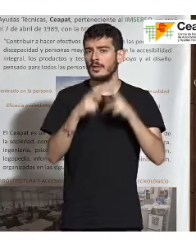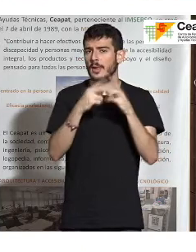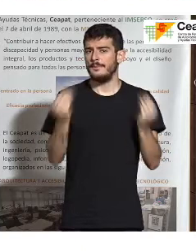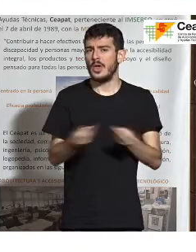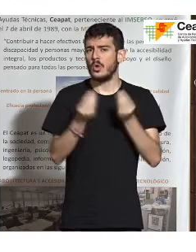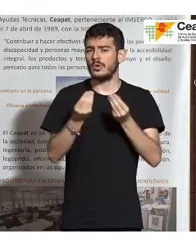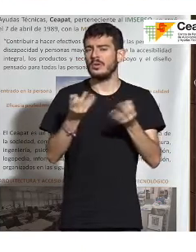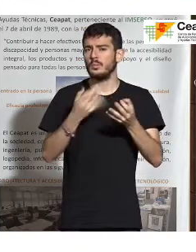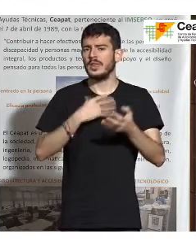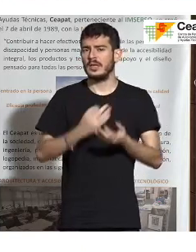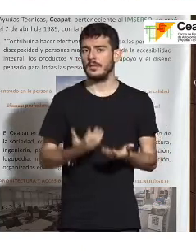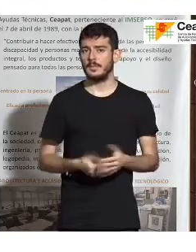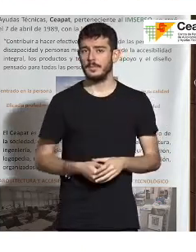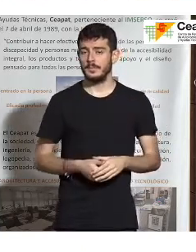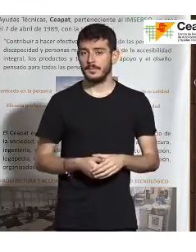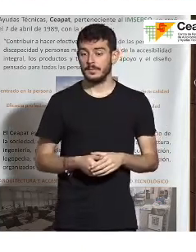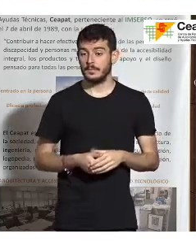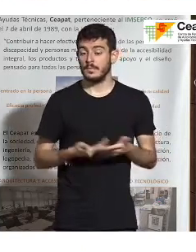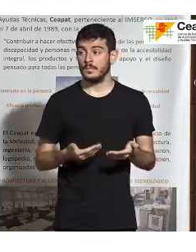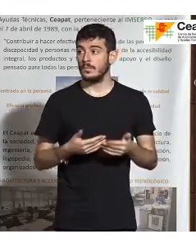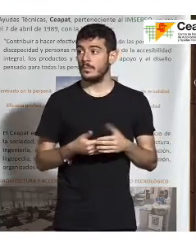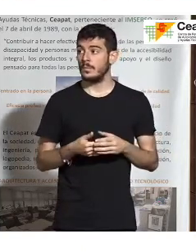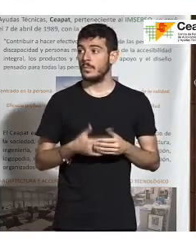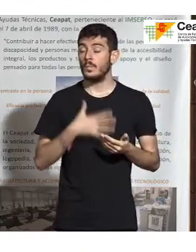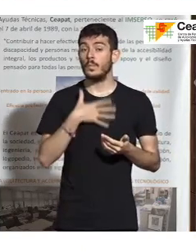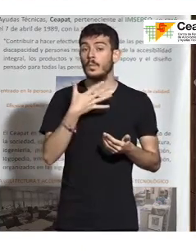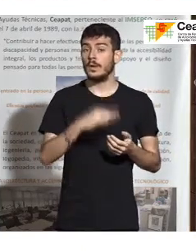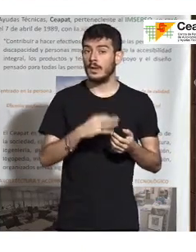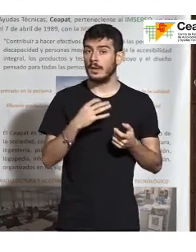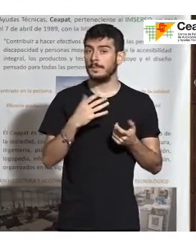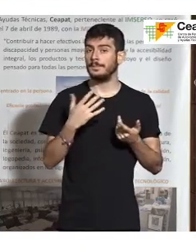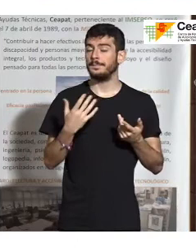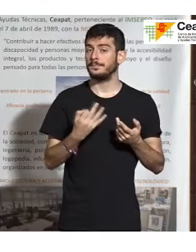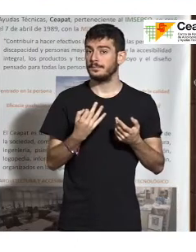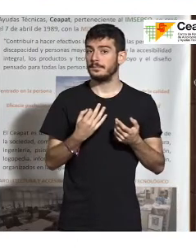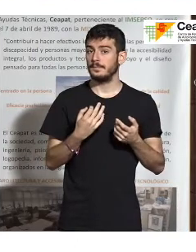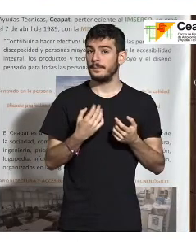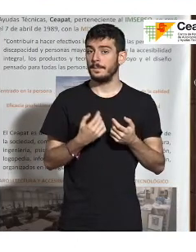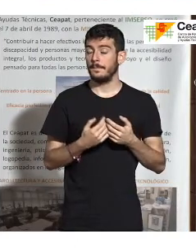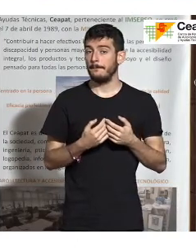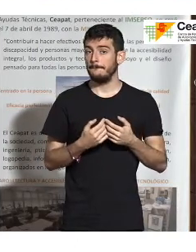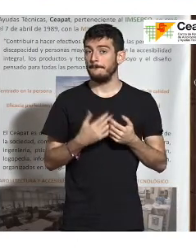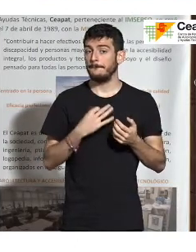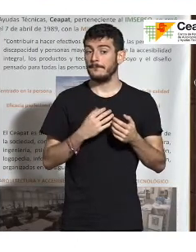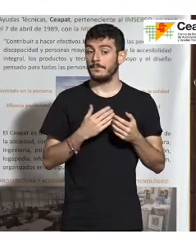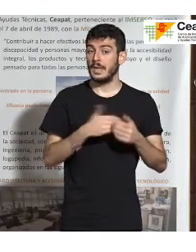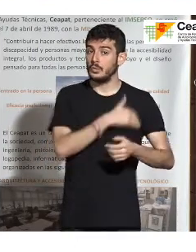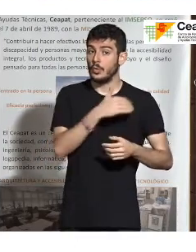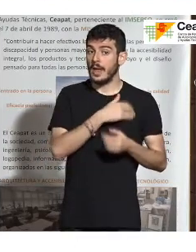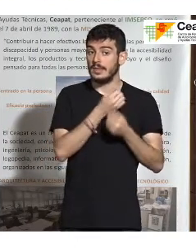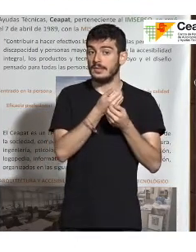Pues bueno, puede intentar transmitir a sus estudiantes